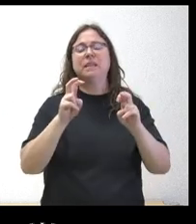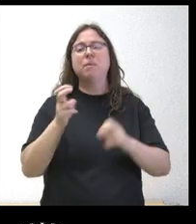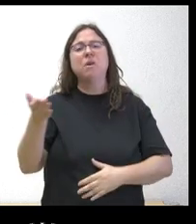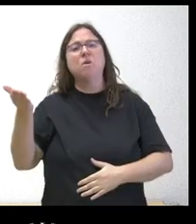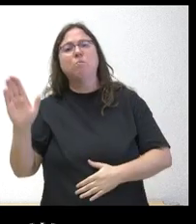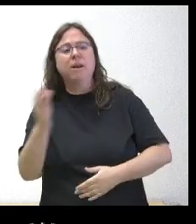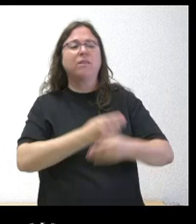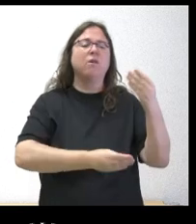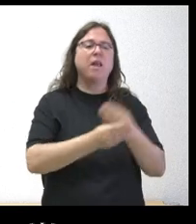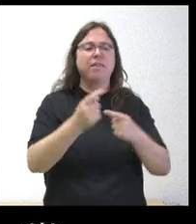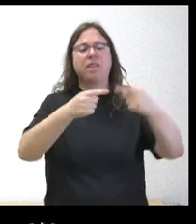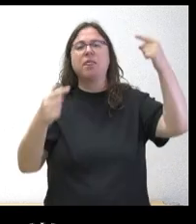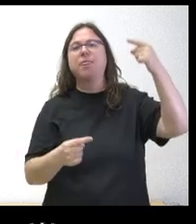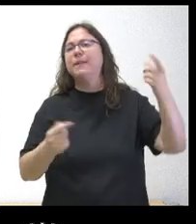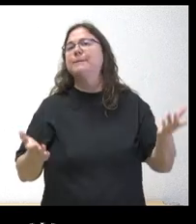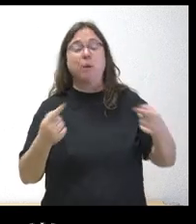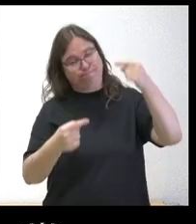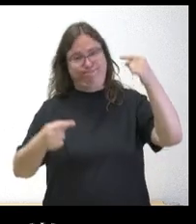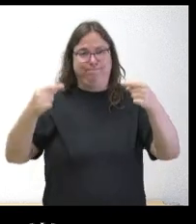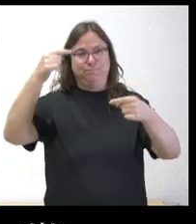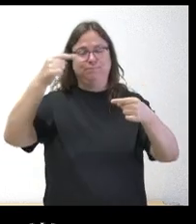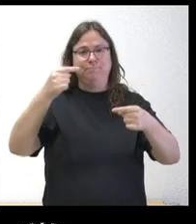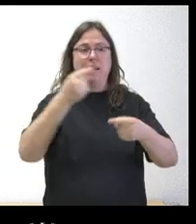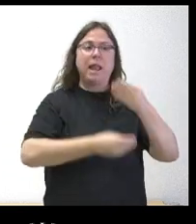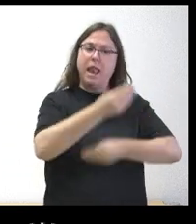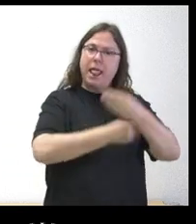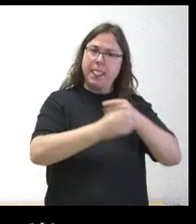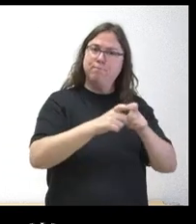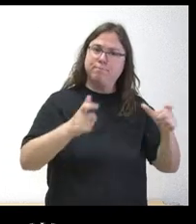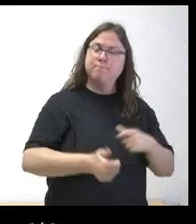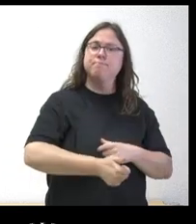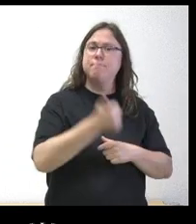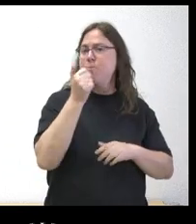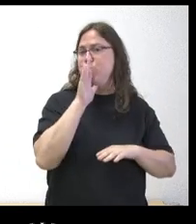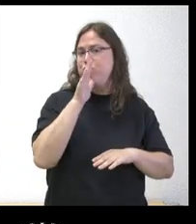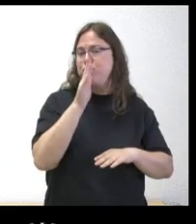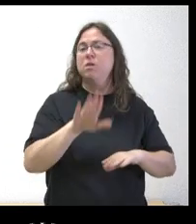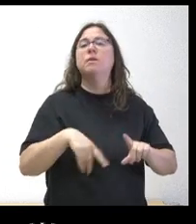que conocimos ayer? ¿no sea que atribuye ese incremento en los nacimientos y de qué manera